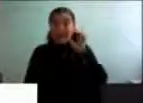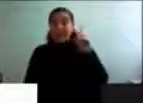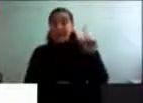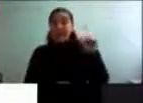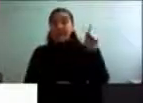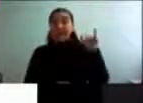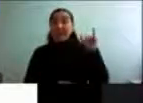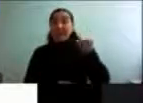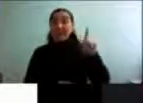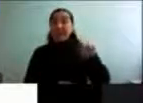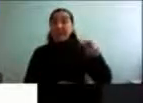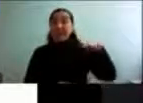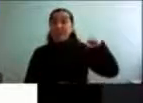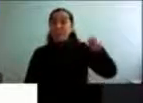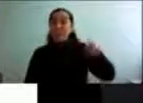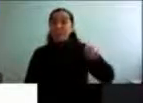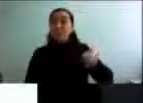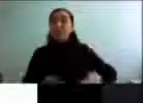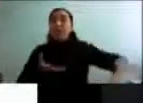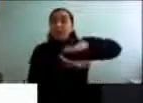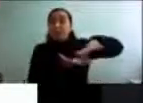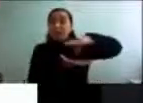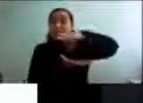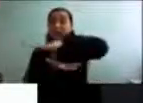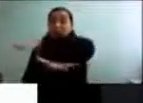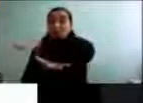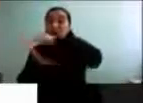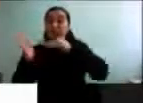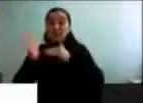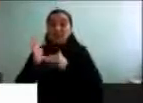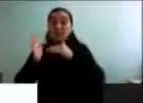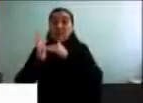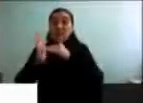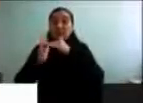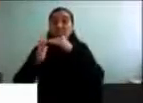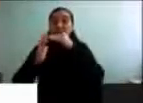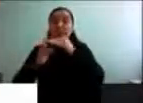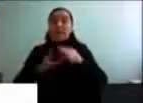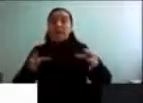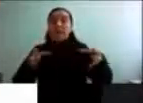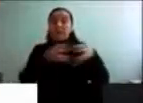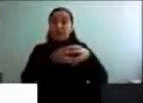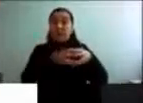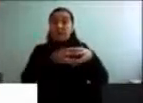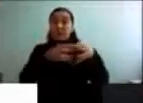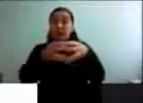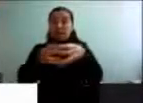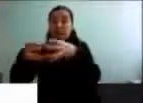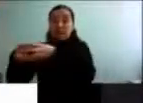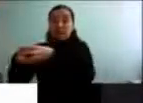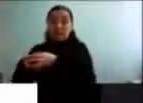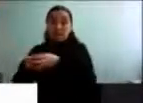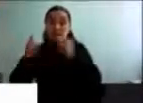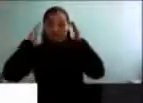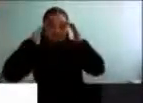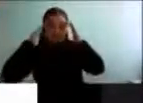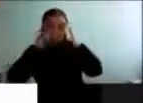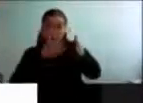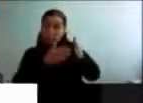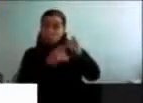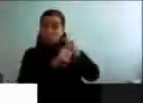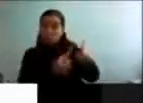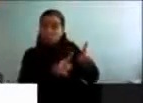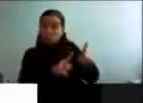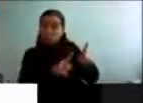como niveles. En cuanto a las dimensiones, están dirigidas, puede ser, tanto dirigidas hacia otros, como